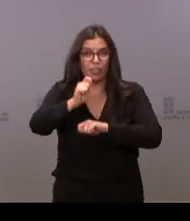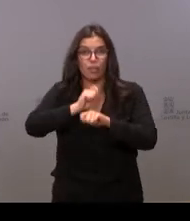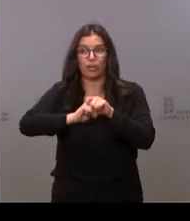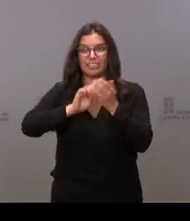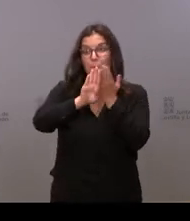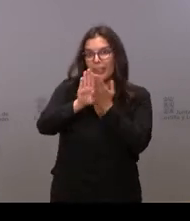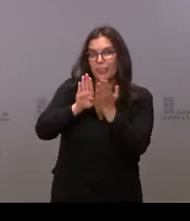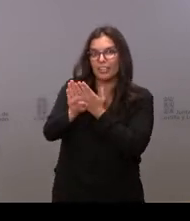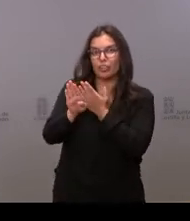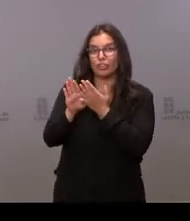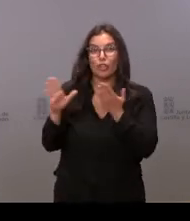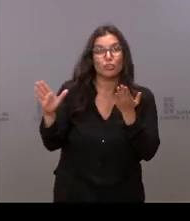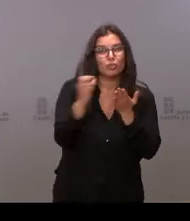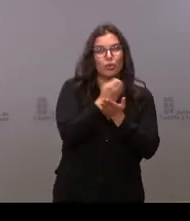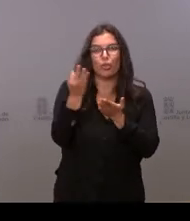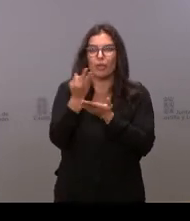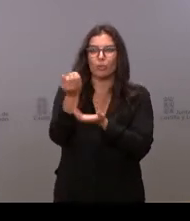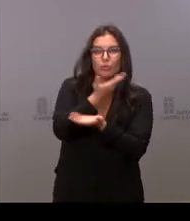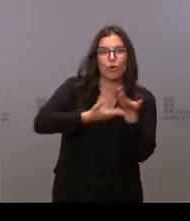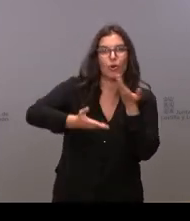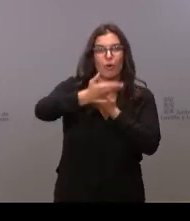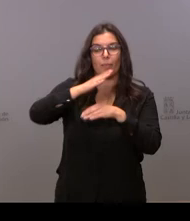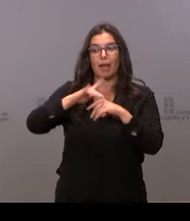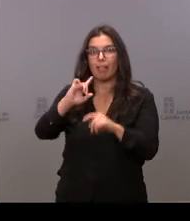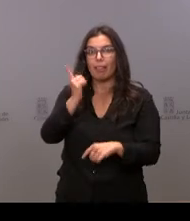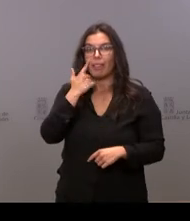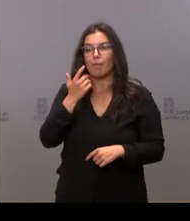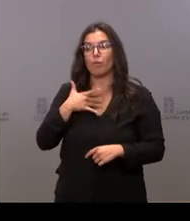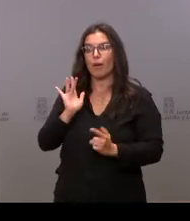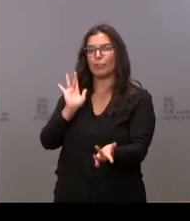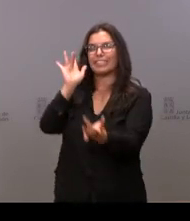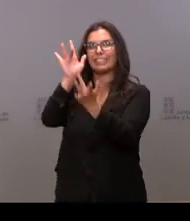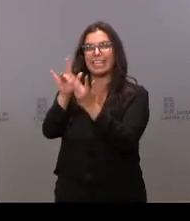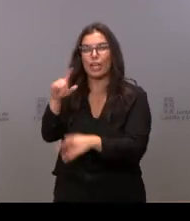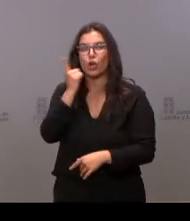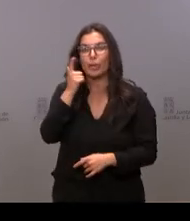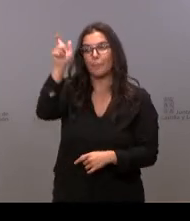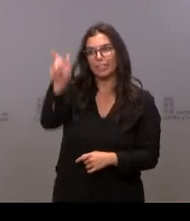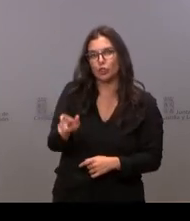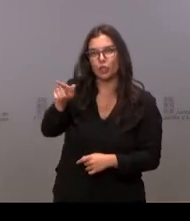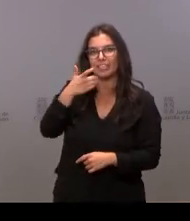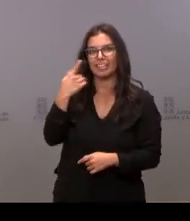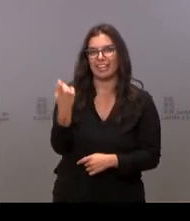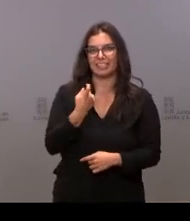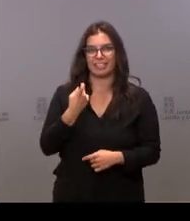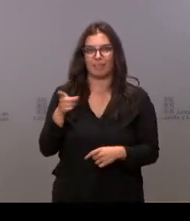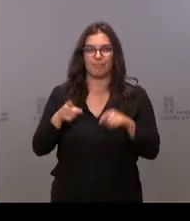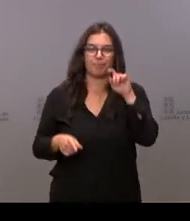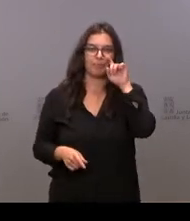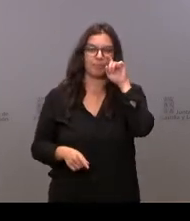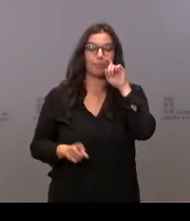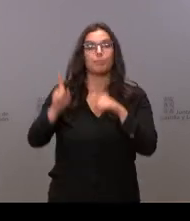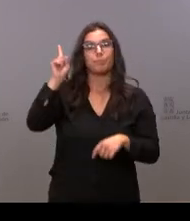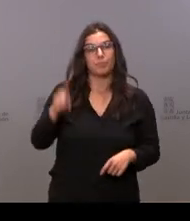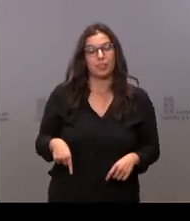los vecinos. Tenemos que trabajar para que podamos contactar con todas las personas que necesitan. Y también